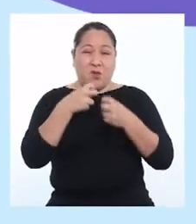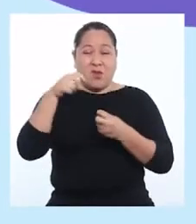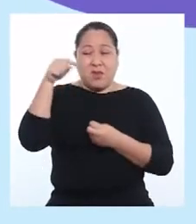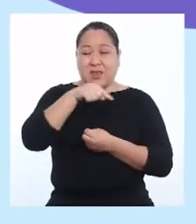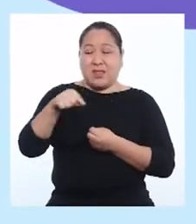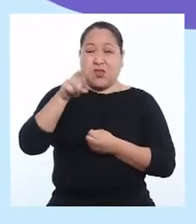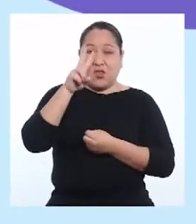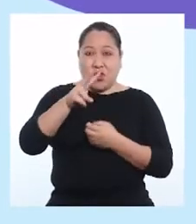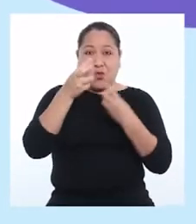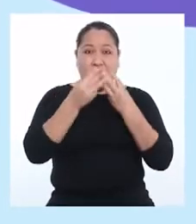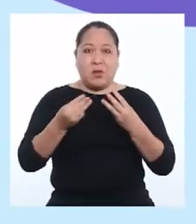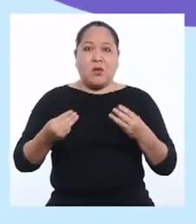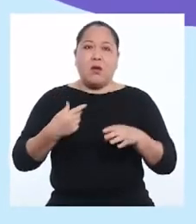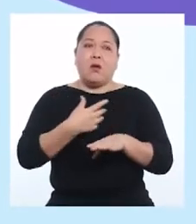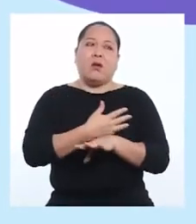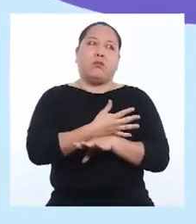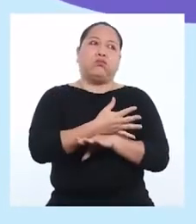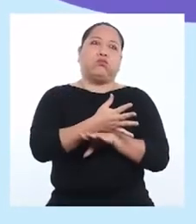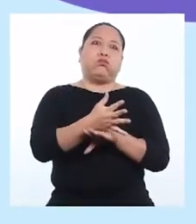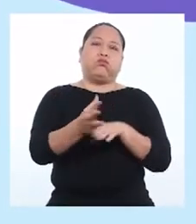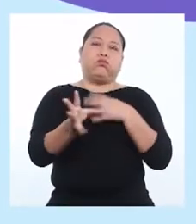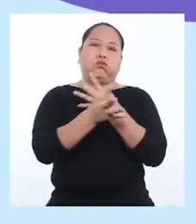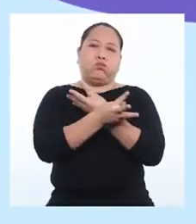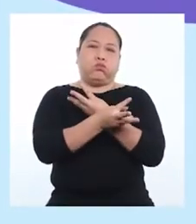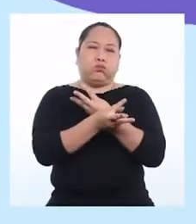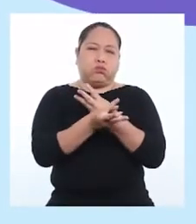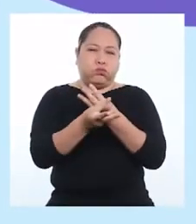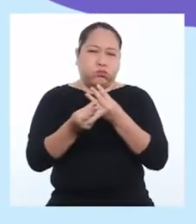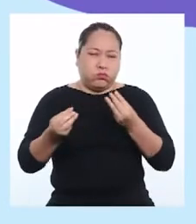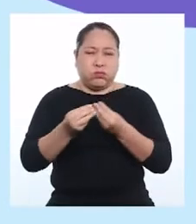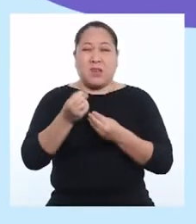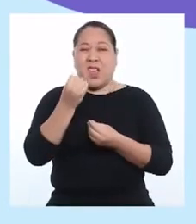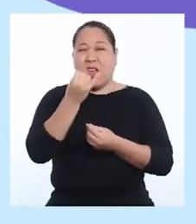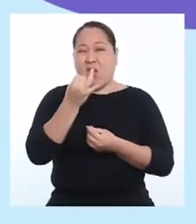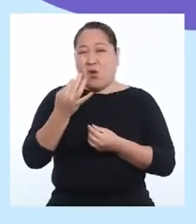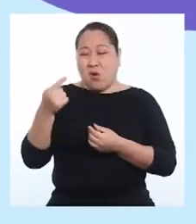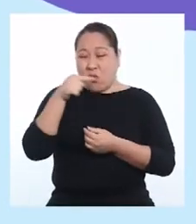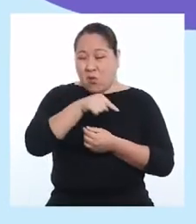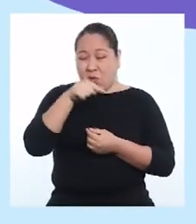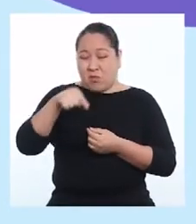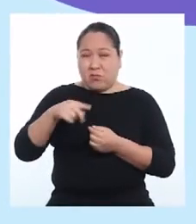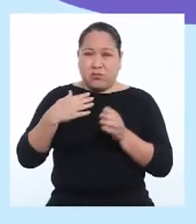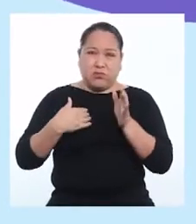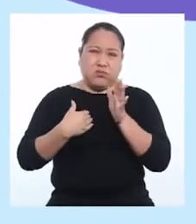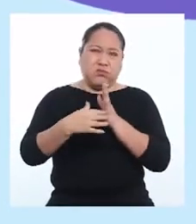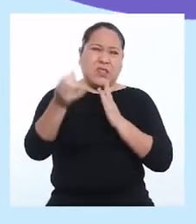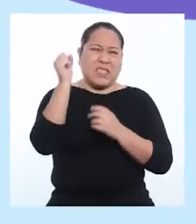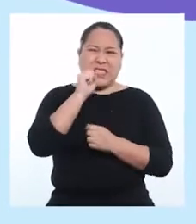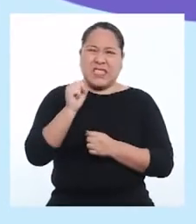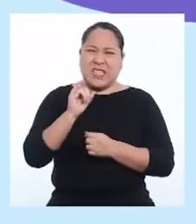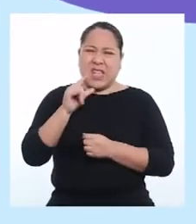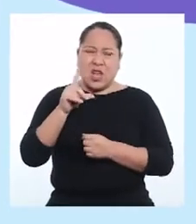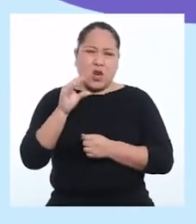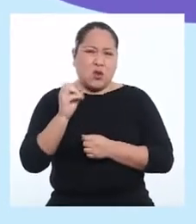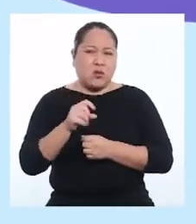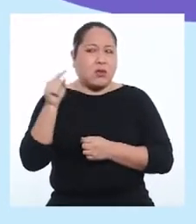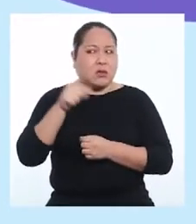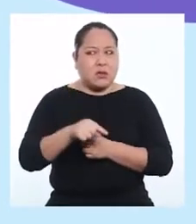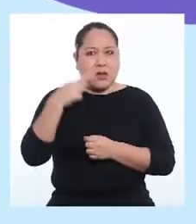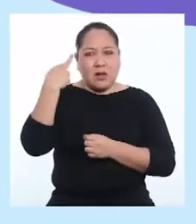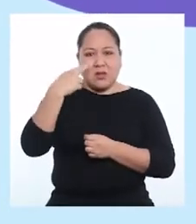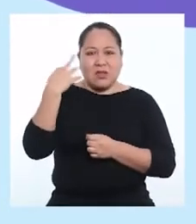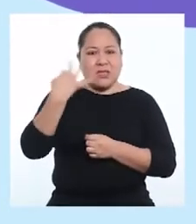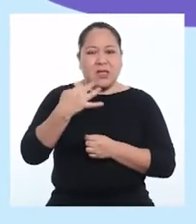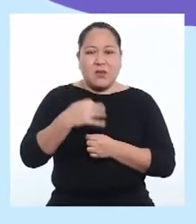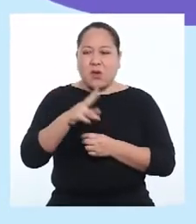estos dos materiales se demoran bastante en degradarse e incluso llegan a durar siglos. Por ello es que siempre